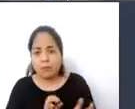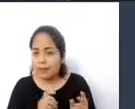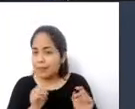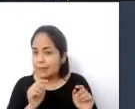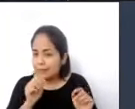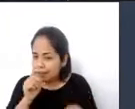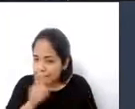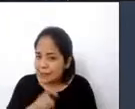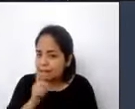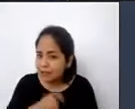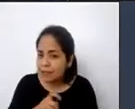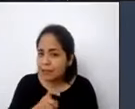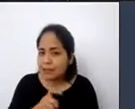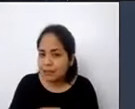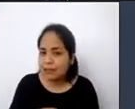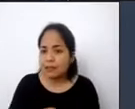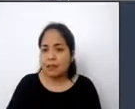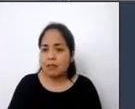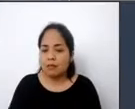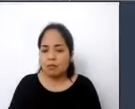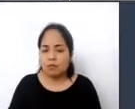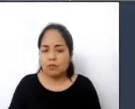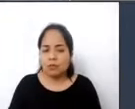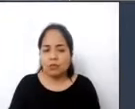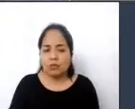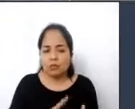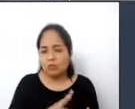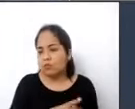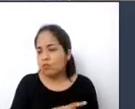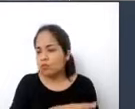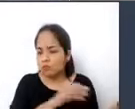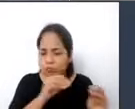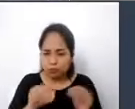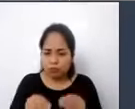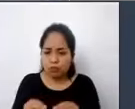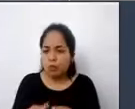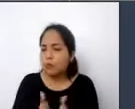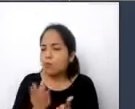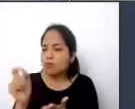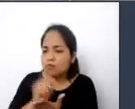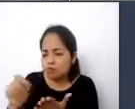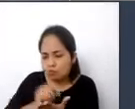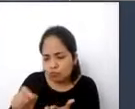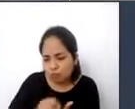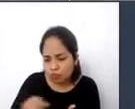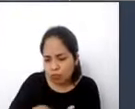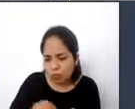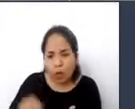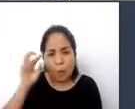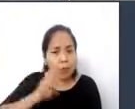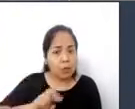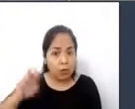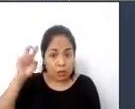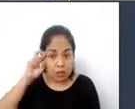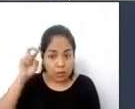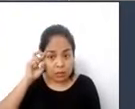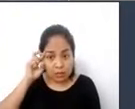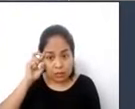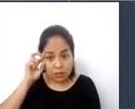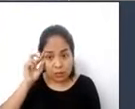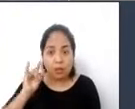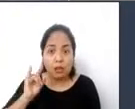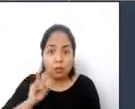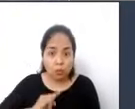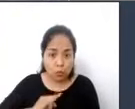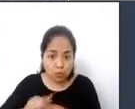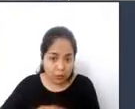un documento público de política de accesibilidad universal, donde la más alta autoridad declare su